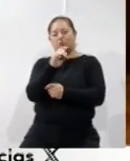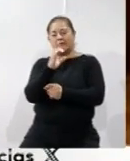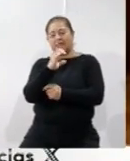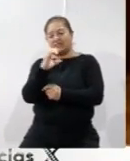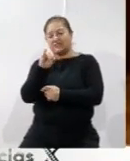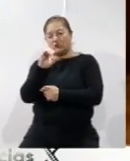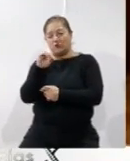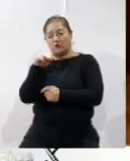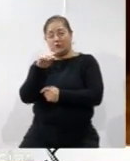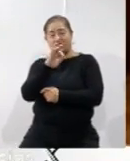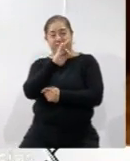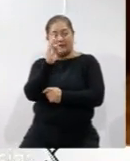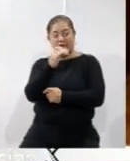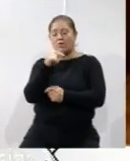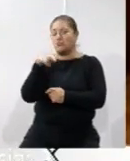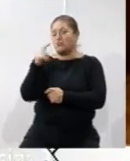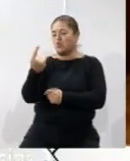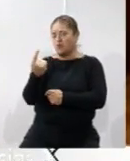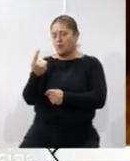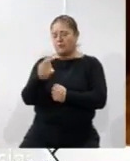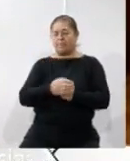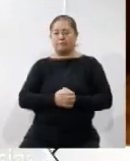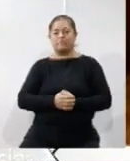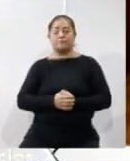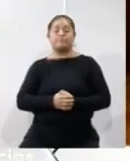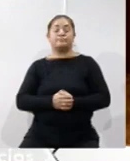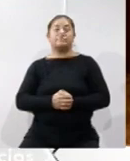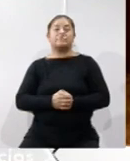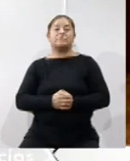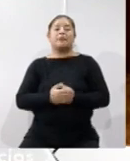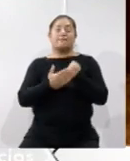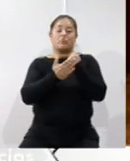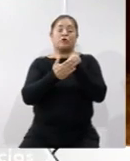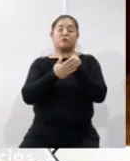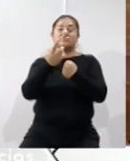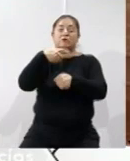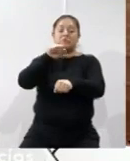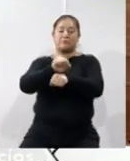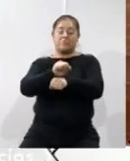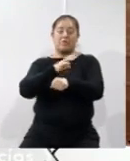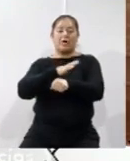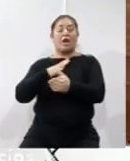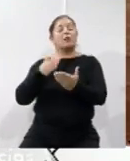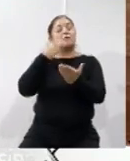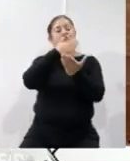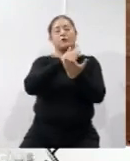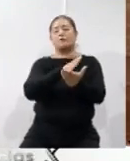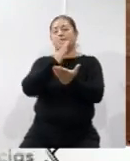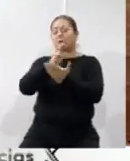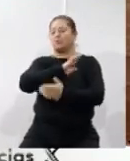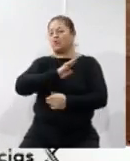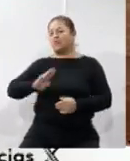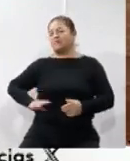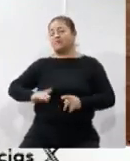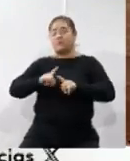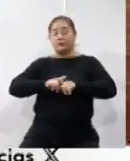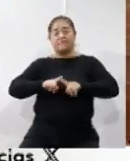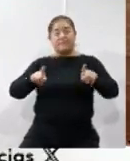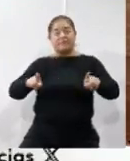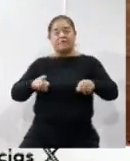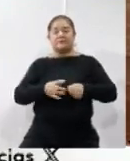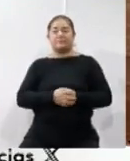Tlaxcala, físicamente, algún lugar? Vamos a estar la próxima semana en varios reclutamientos en municipios, estamos